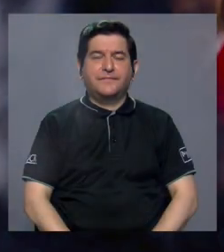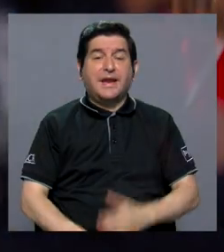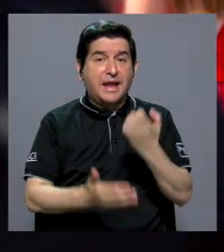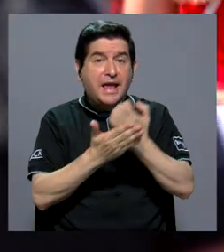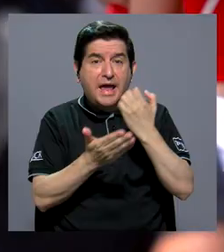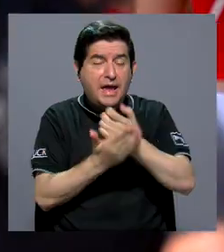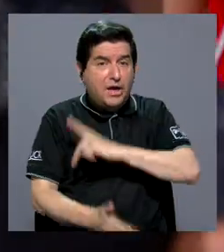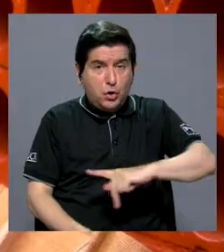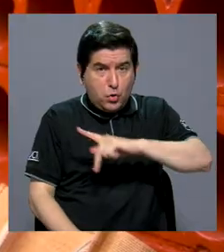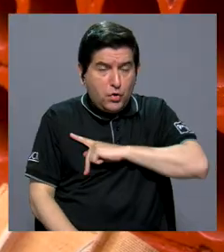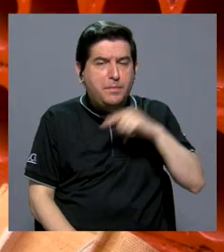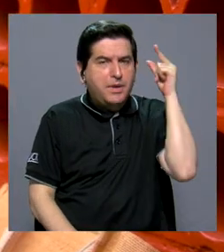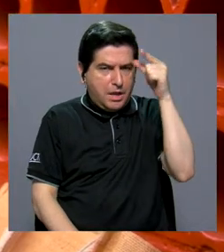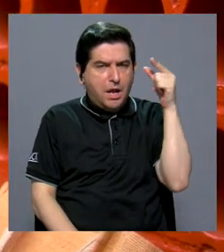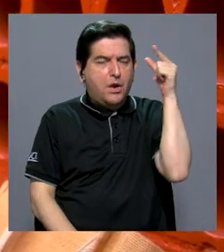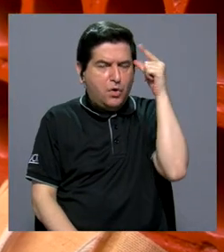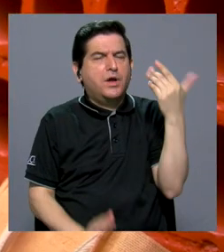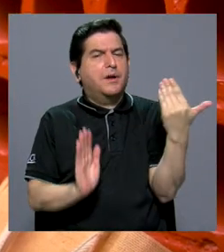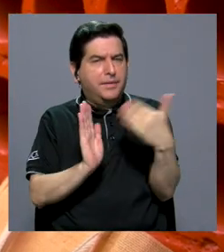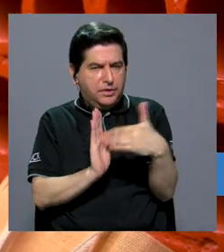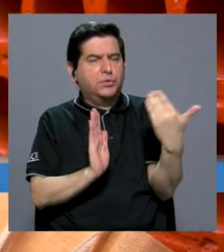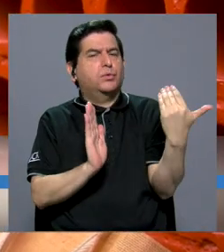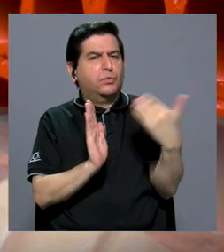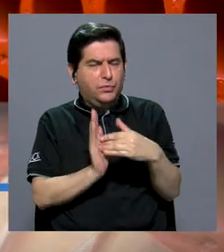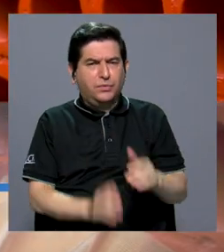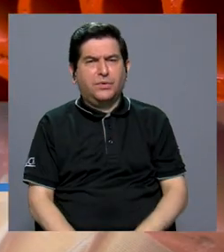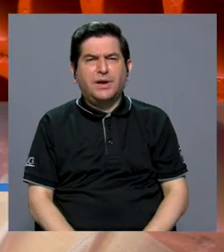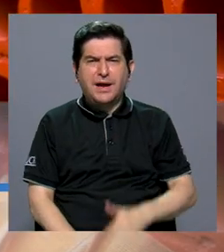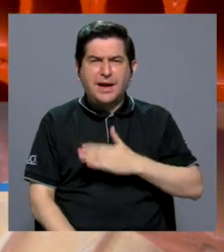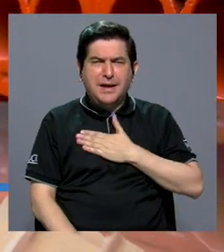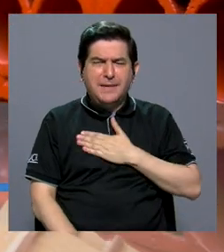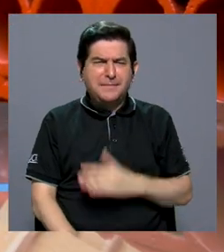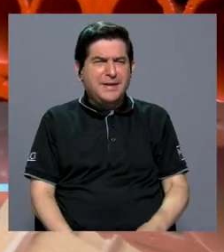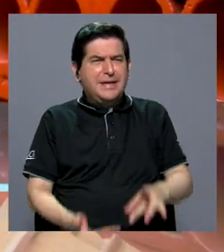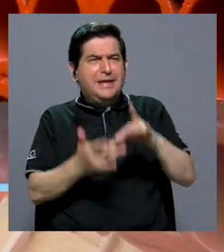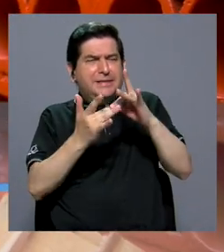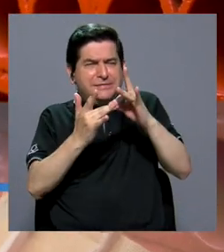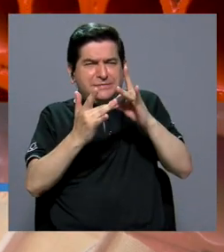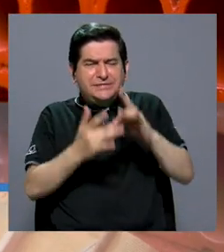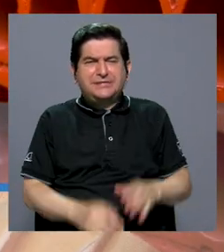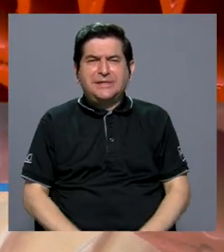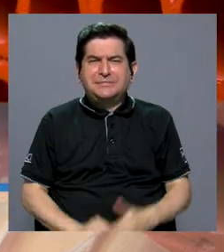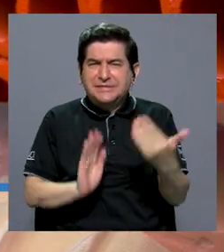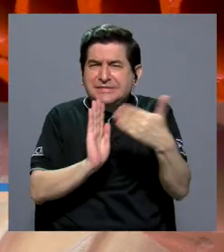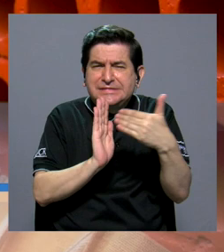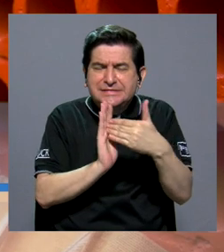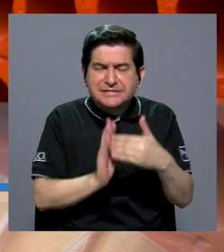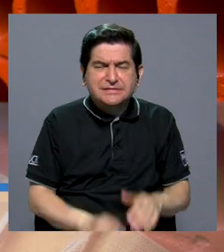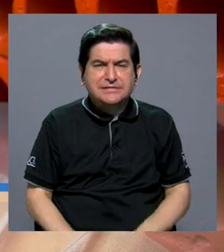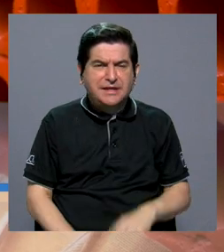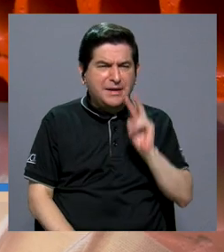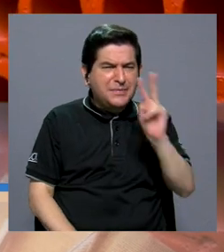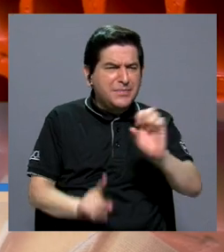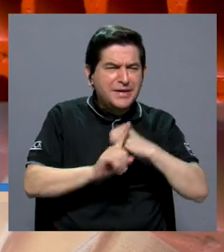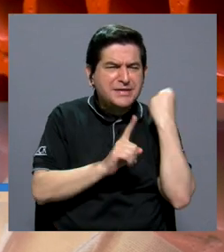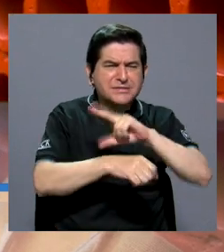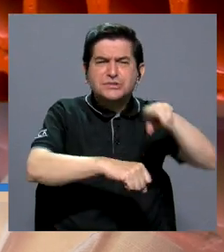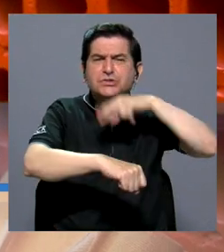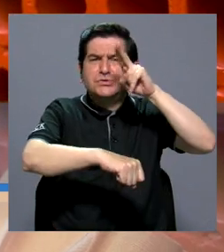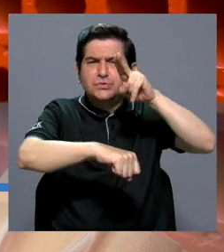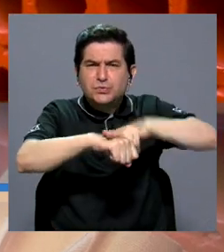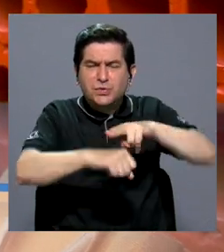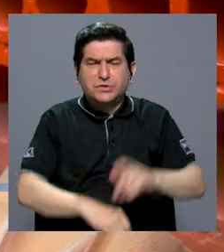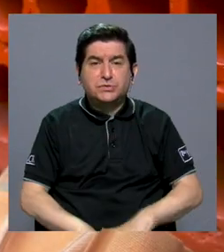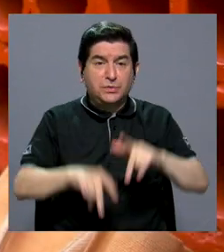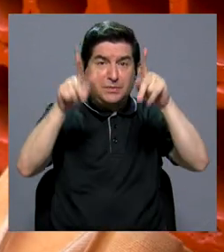La economía personal obviamente afectada, lo que más me duele es observar la situación